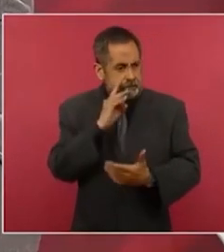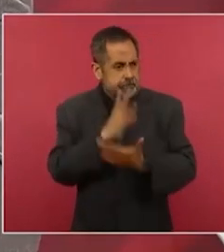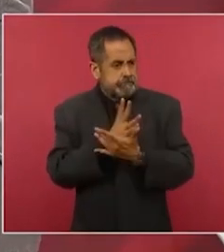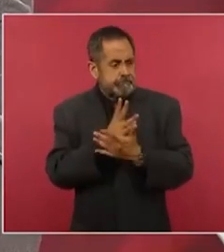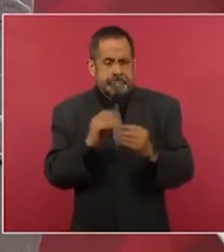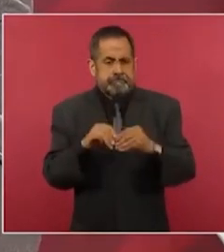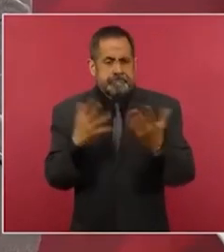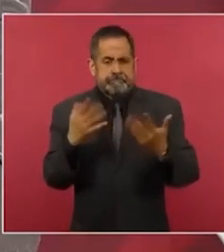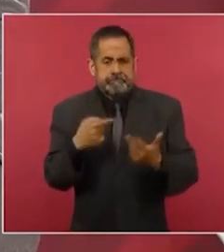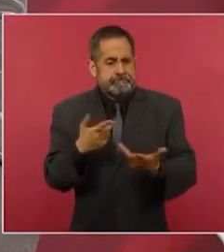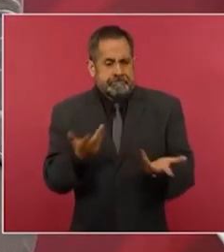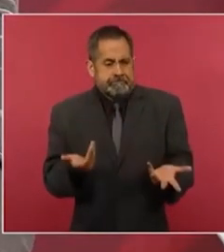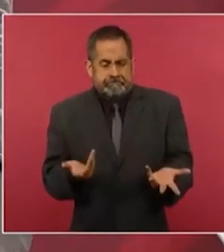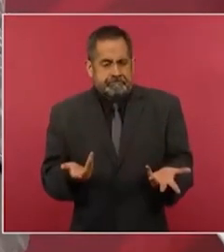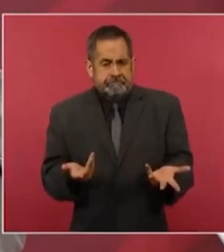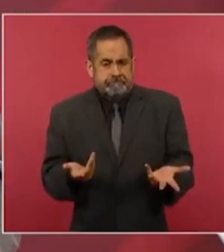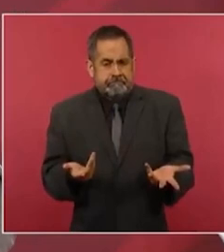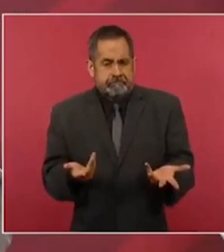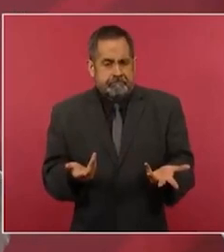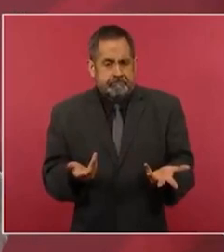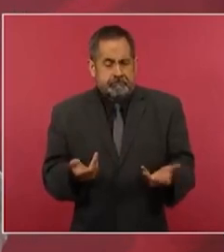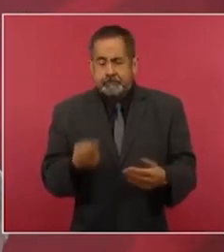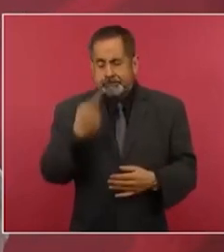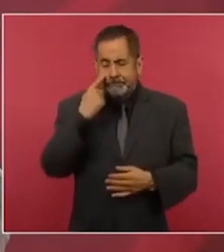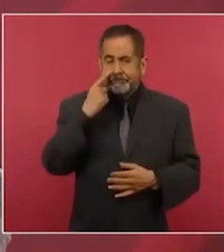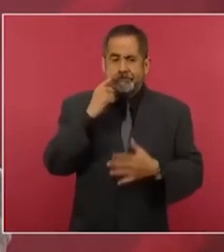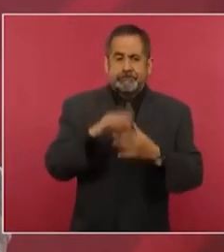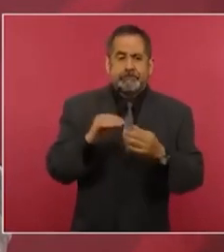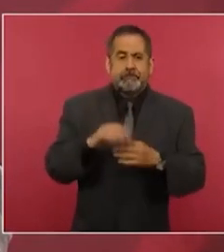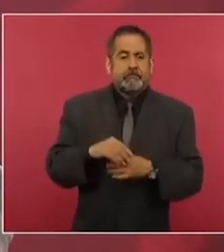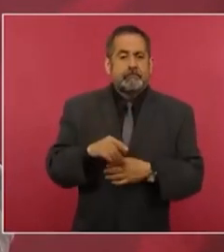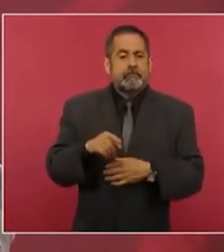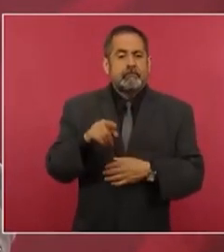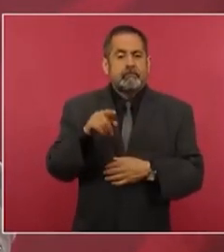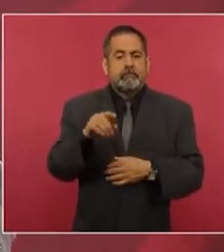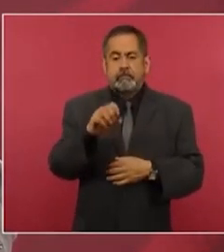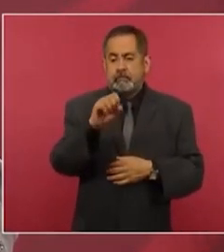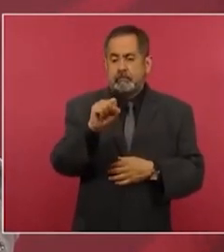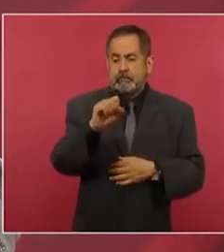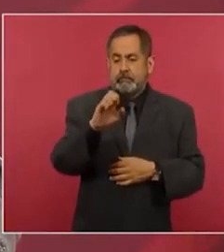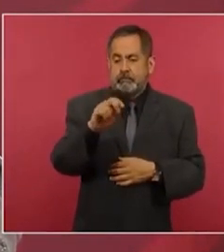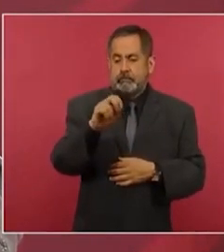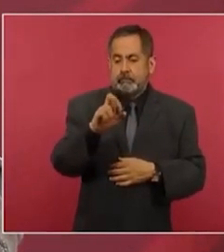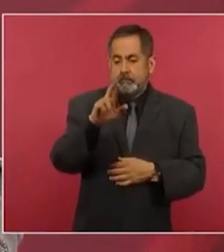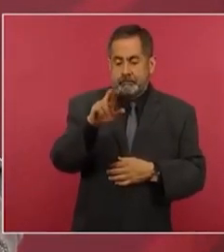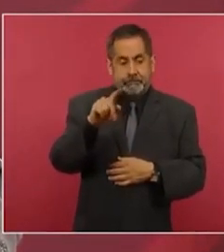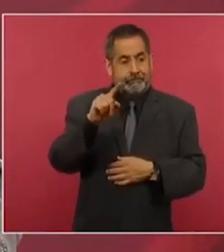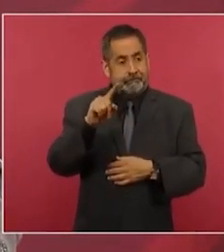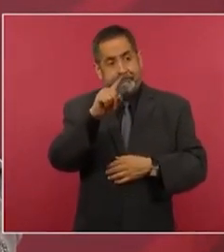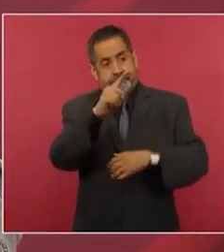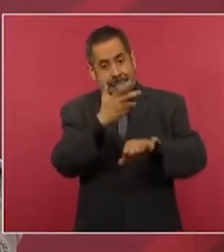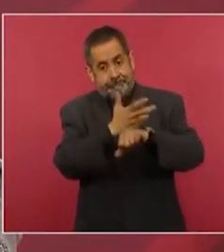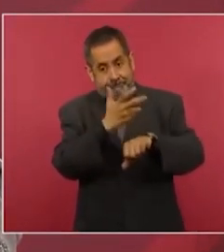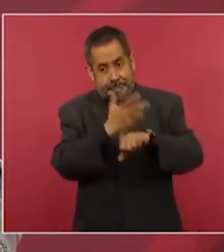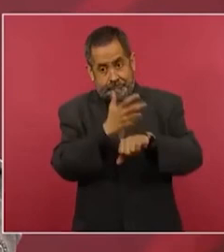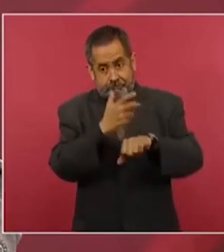hasta una funcionaria de la Secretaría de Energía del gobierno de Estados Unidos envió una carta